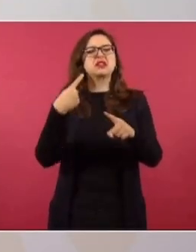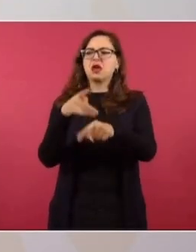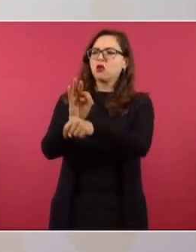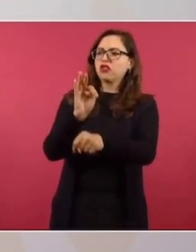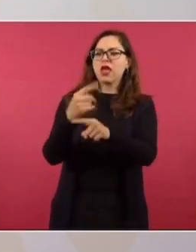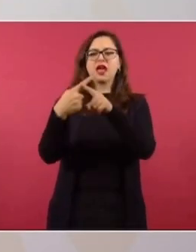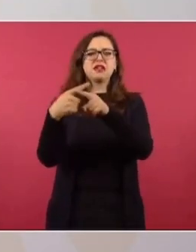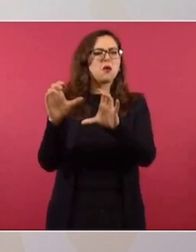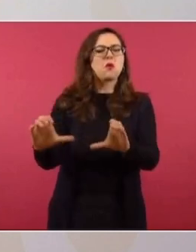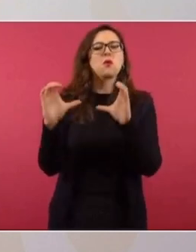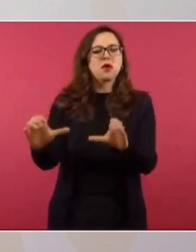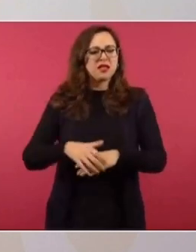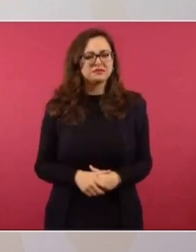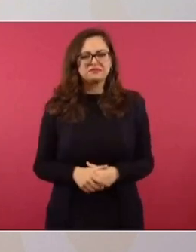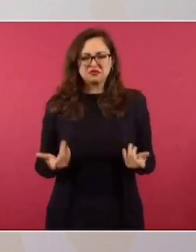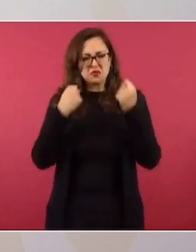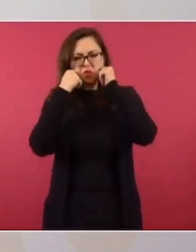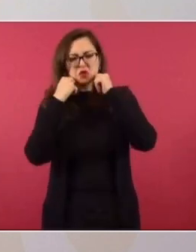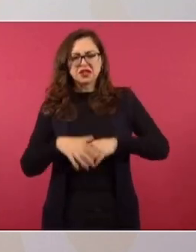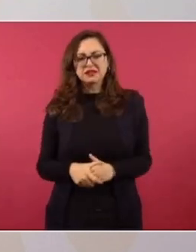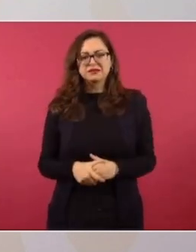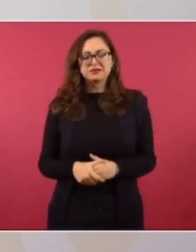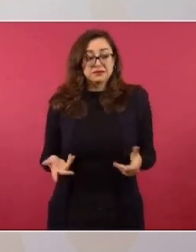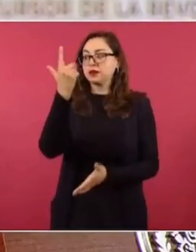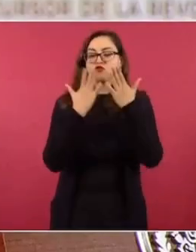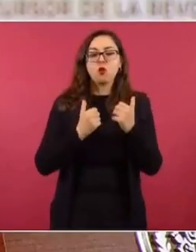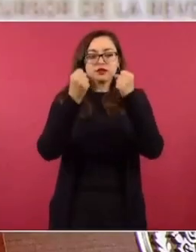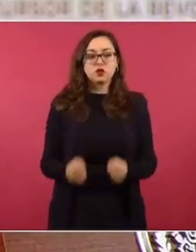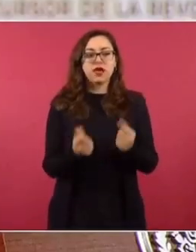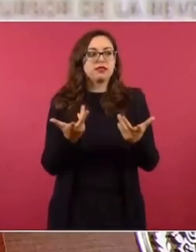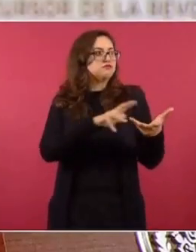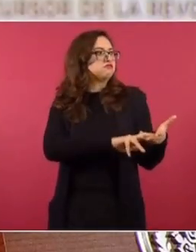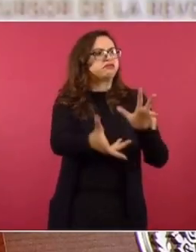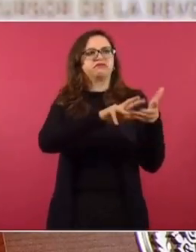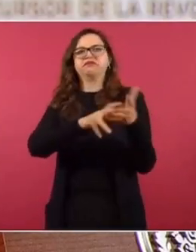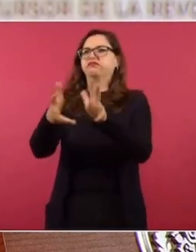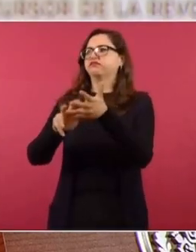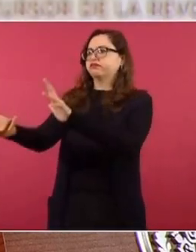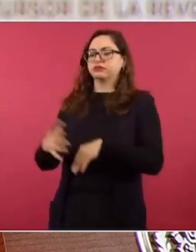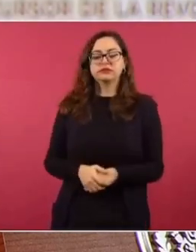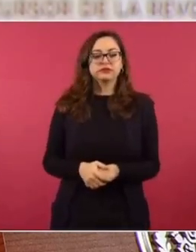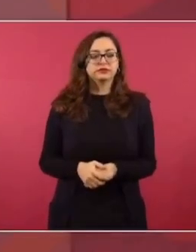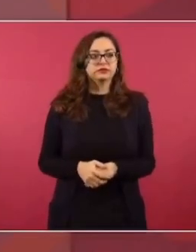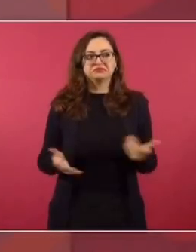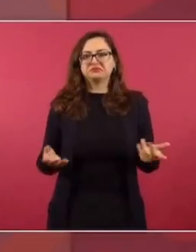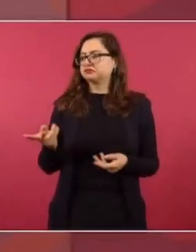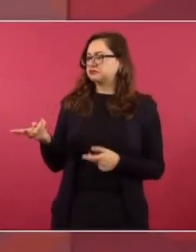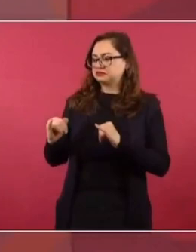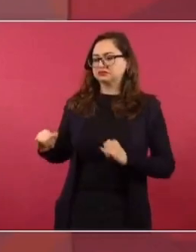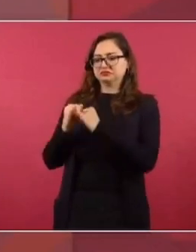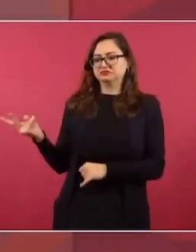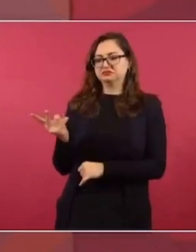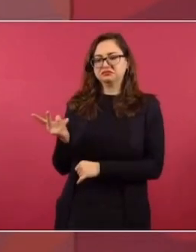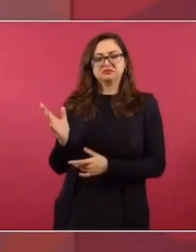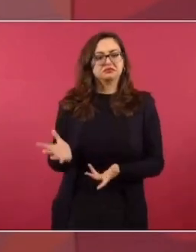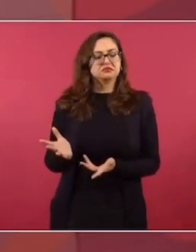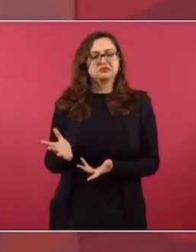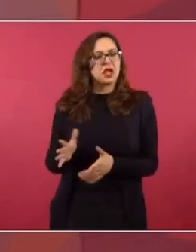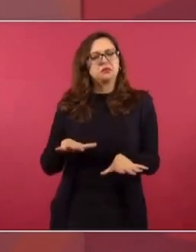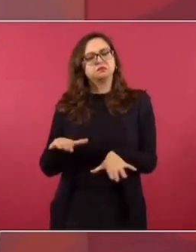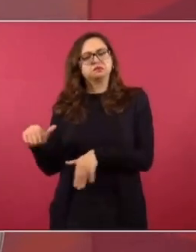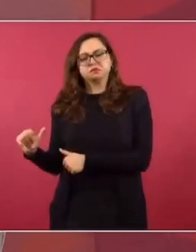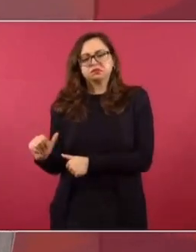Si nuestro problema es la inseguridad y la violencia, si tenemos estas dos instituciones que solo en lo cuantitativo